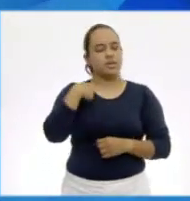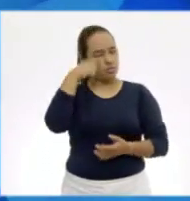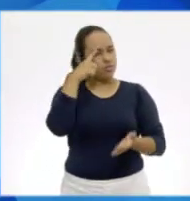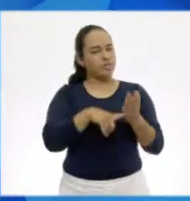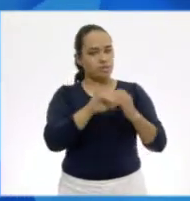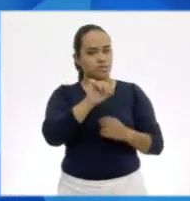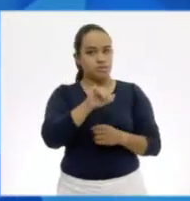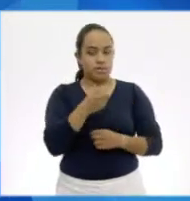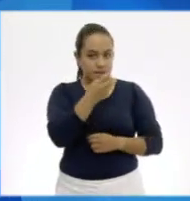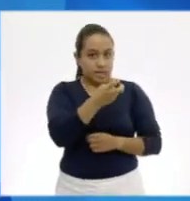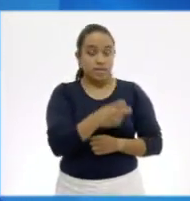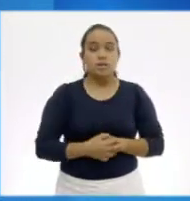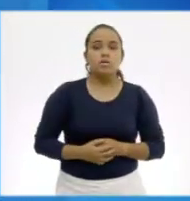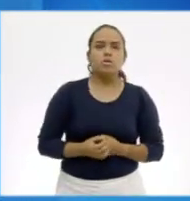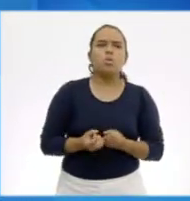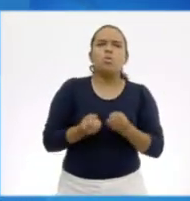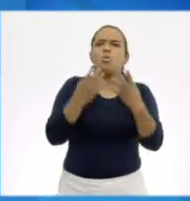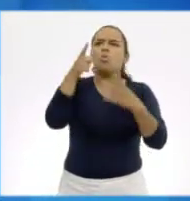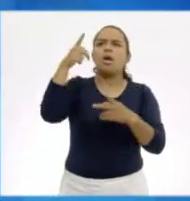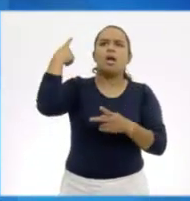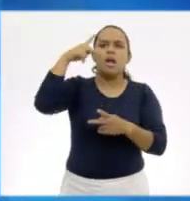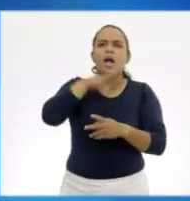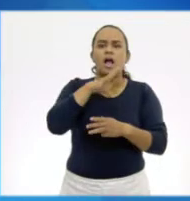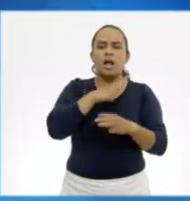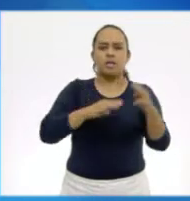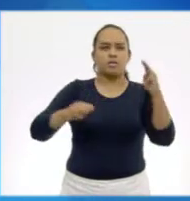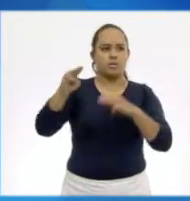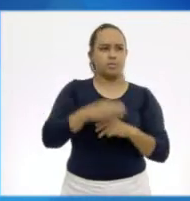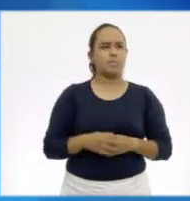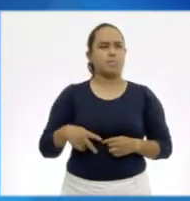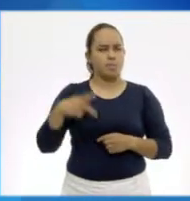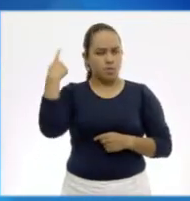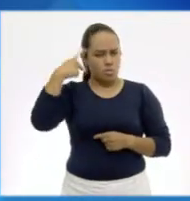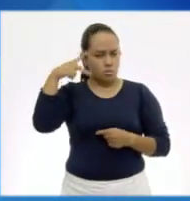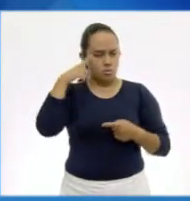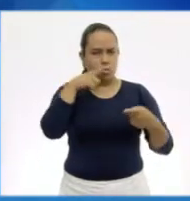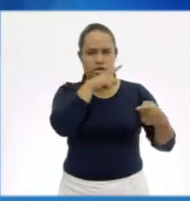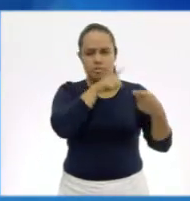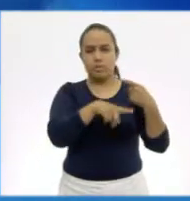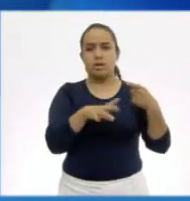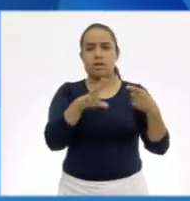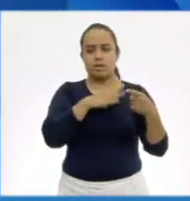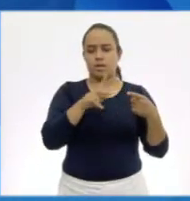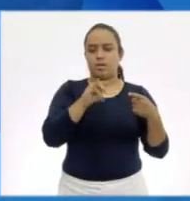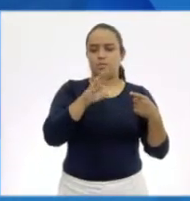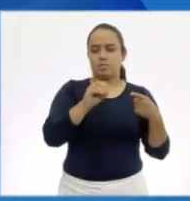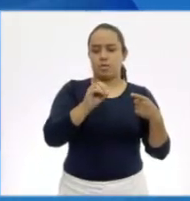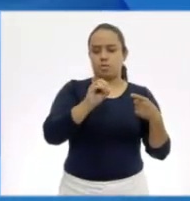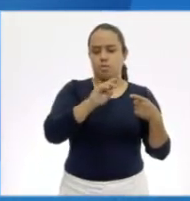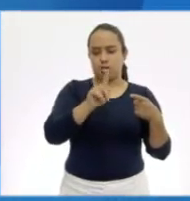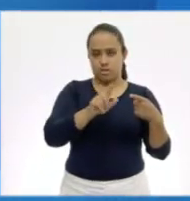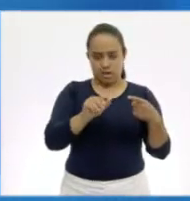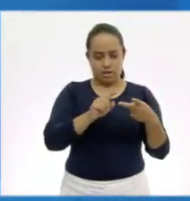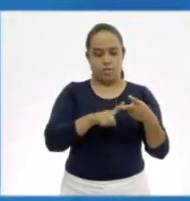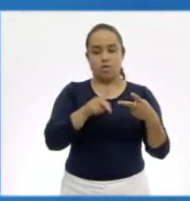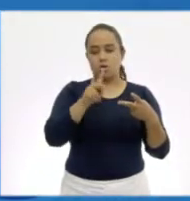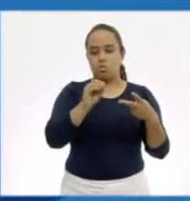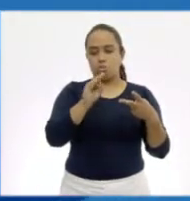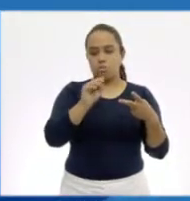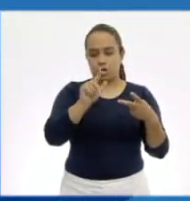cuántas salen en Puebla. En Puebla está Pico de Orizaba, está el